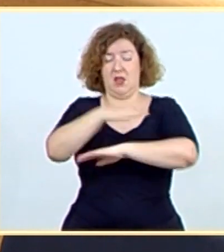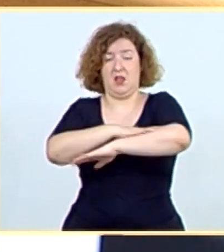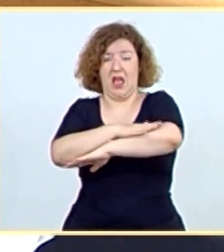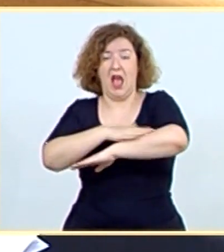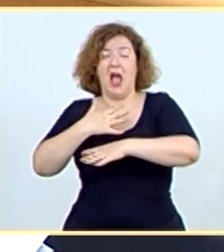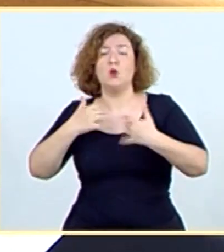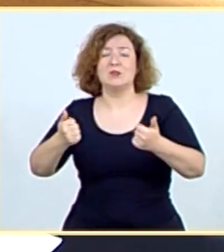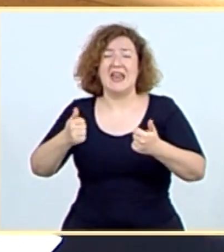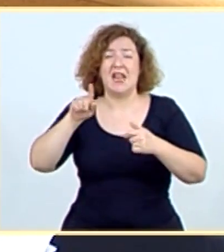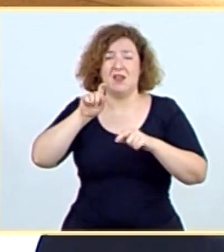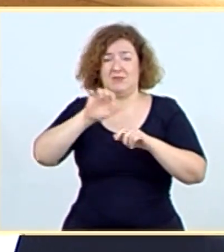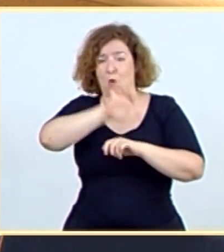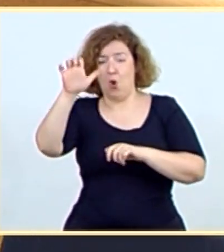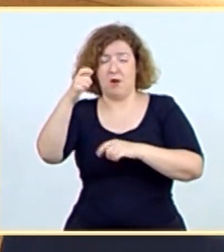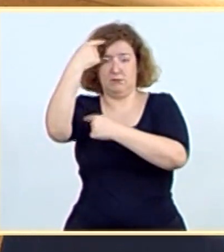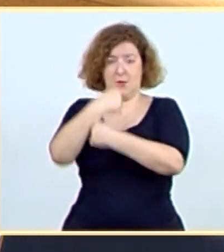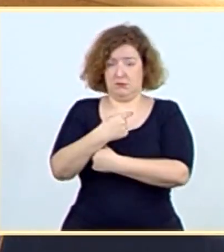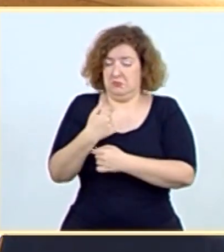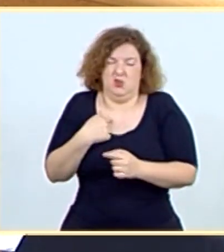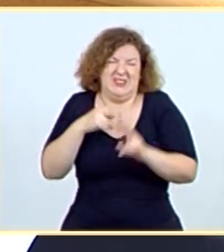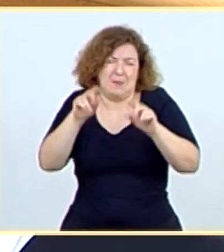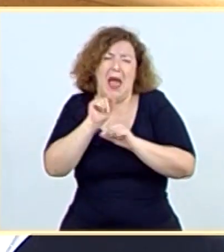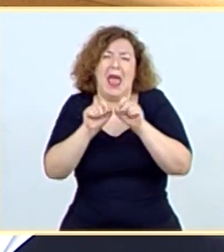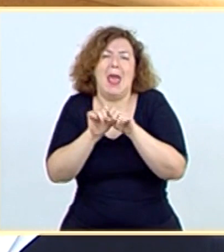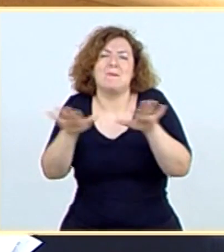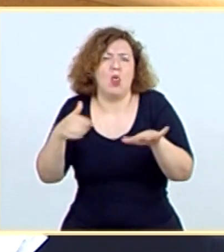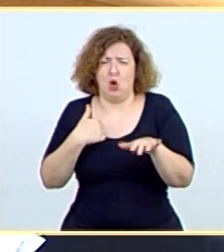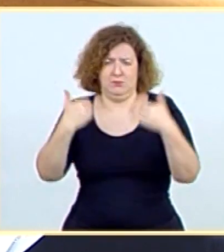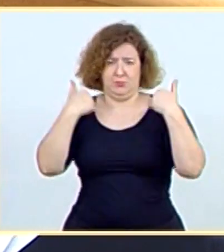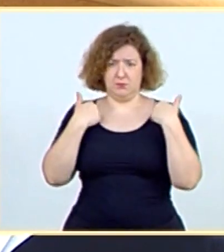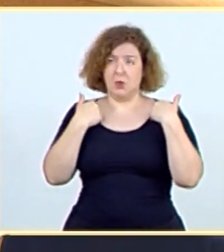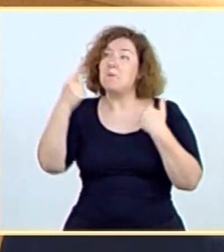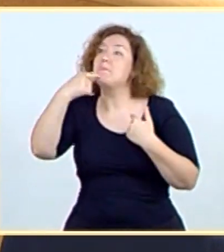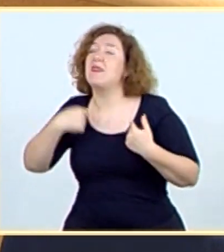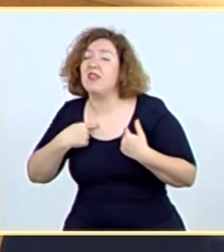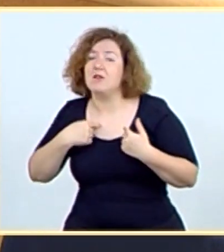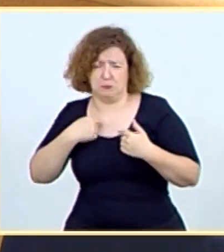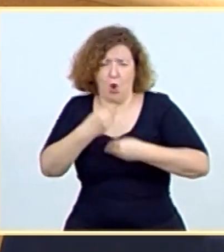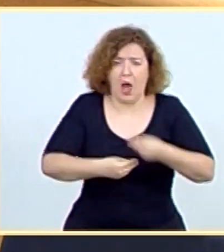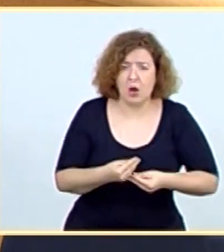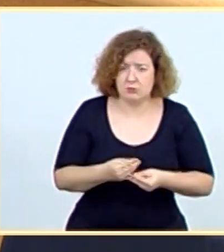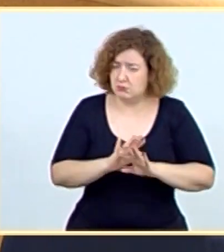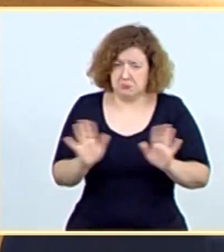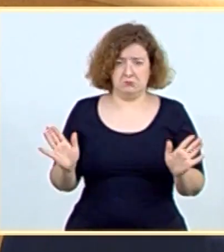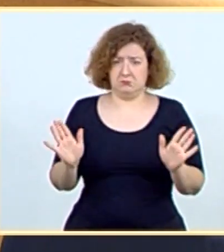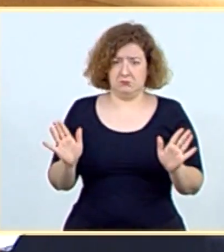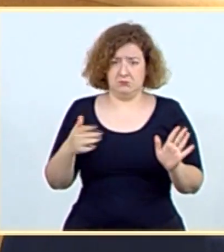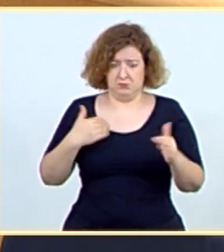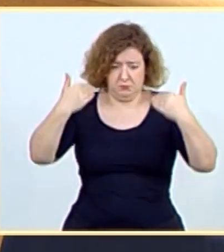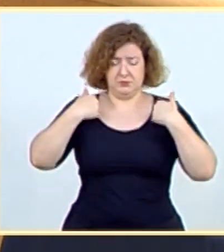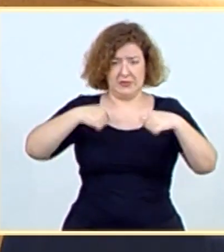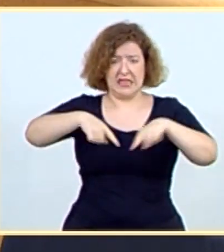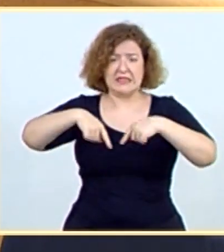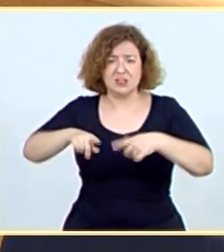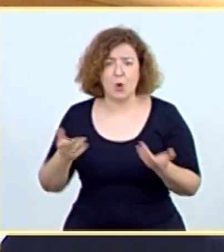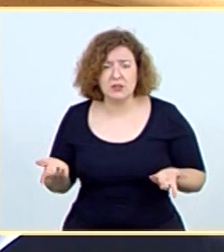comunitarias. Yo no me voy a meter en epidemiología. Me basta con que me digan lo que tengo que hacer. Y lo que tengo que hacer lo hacemos desde transportes. Lo que